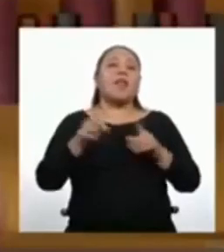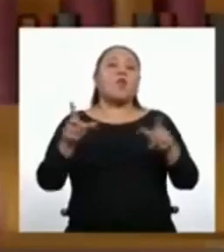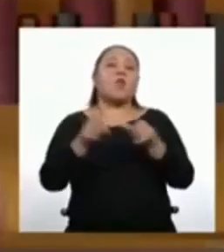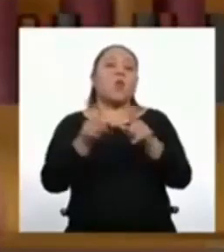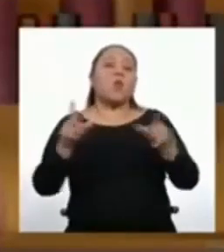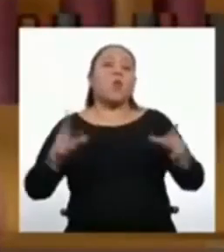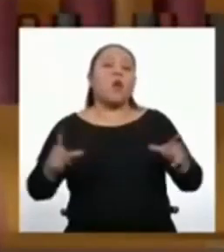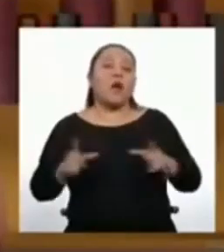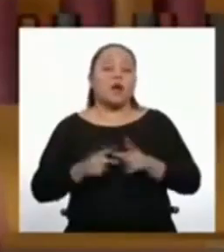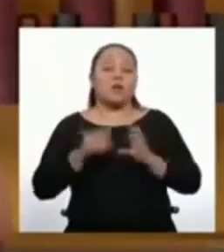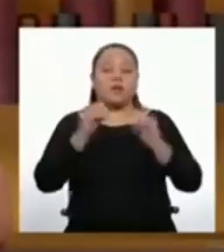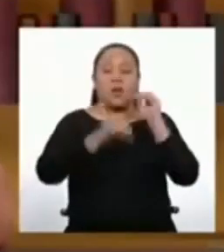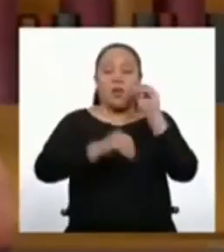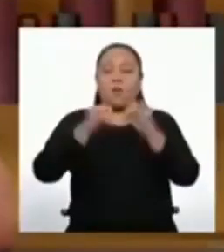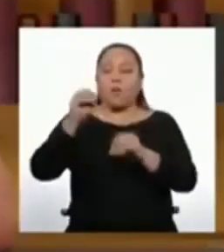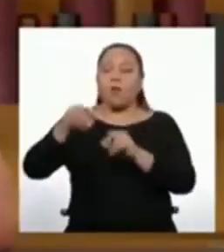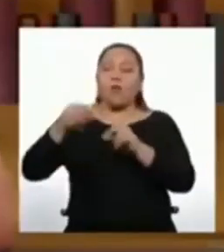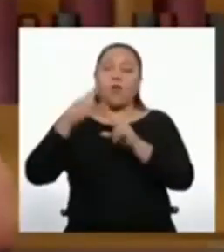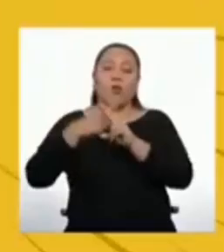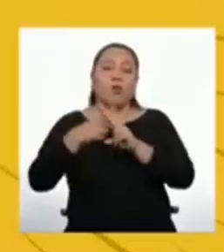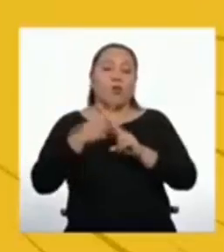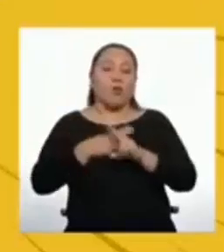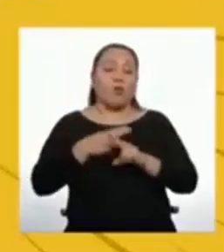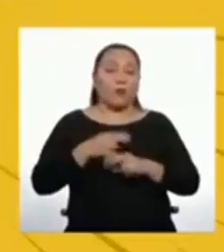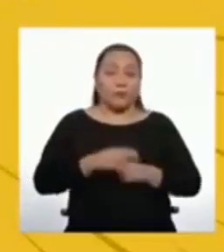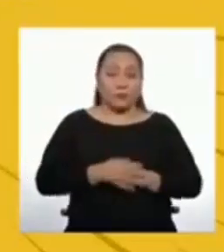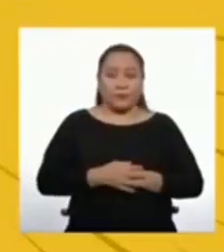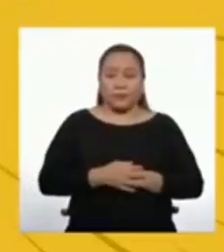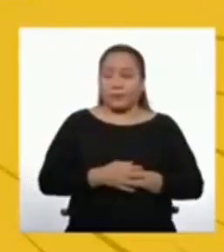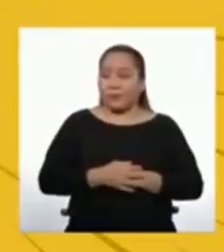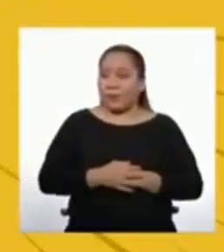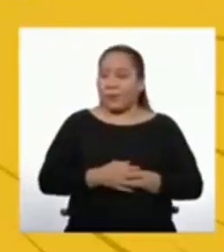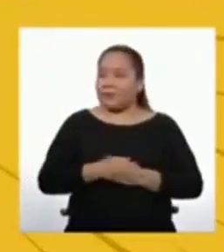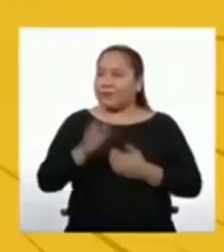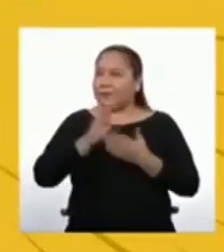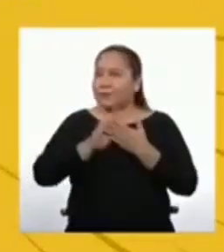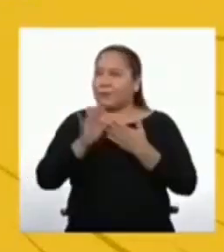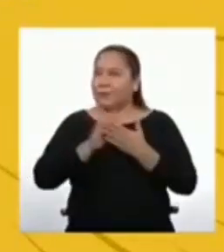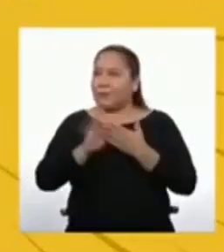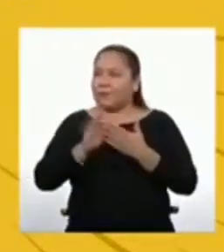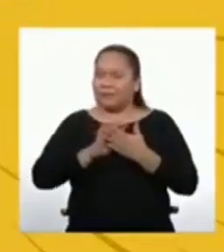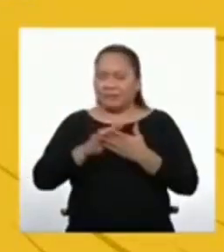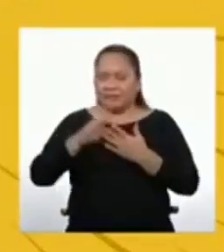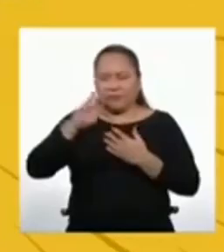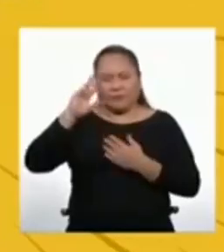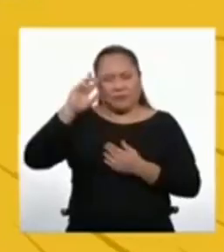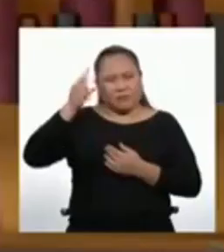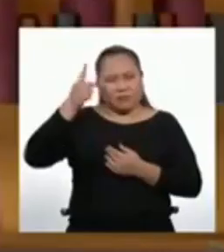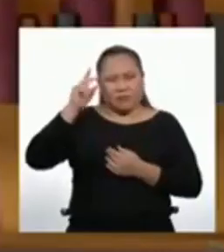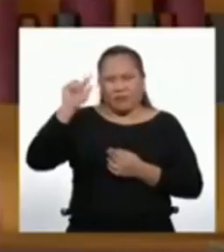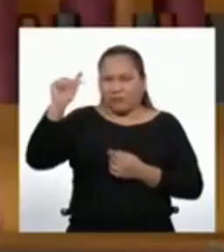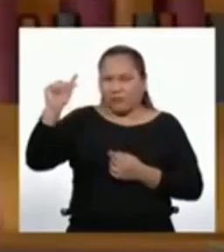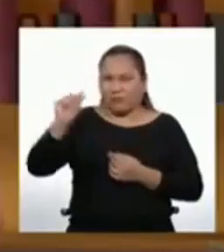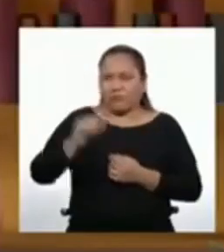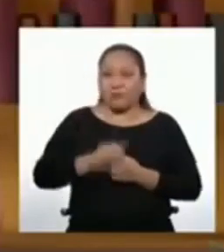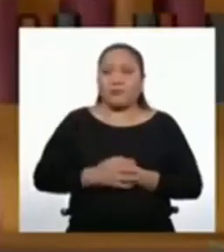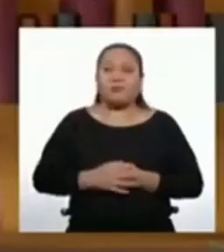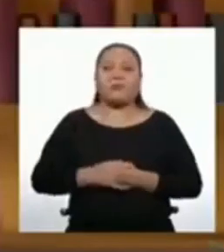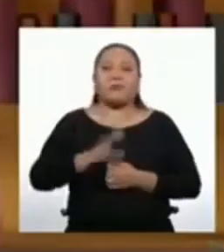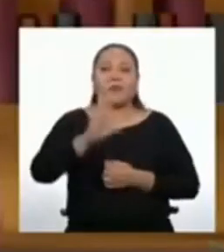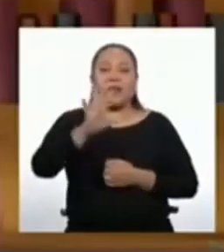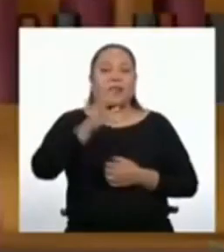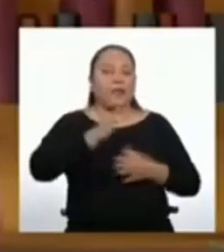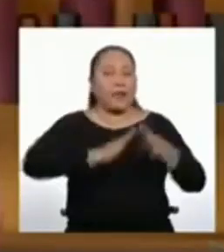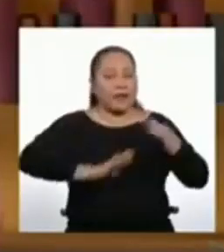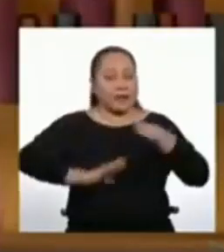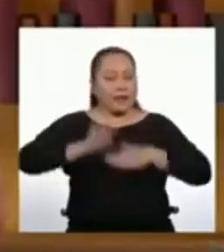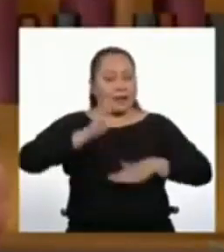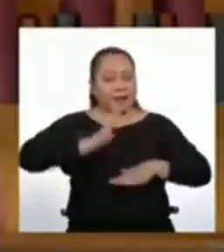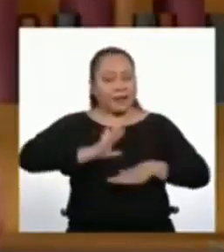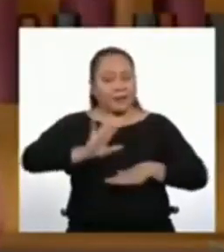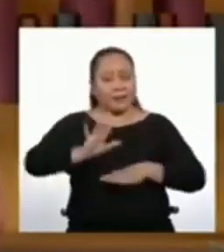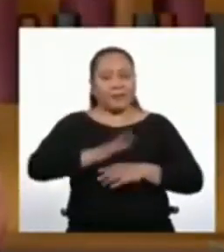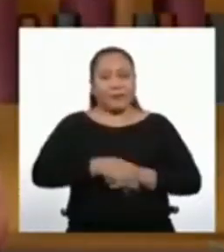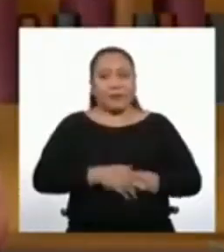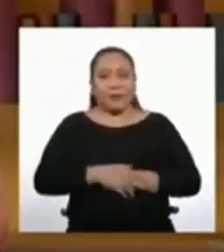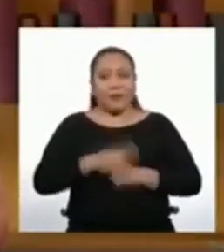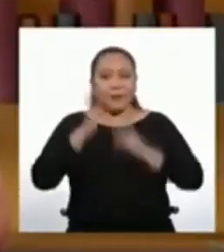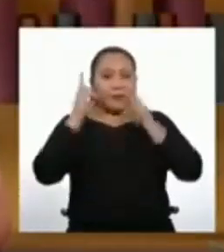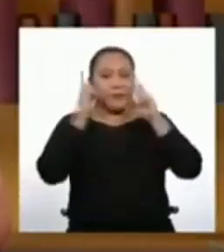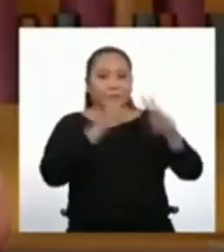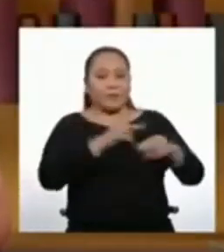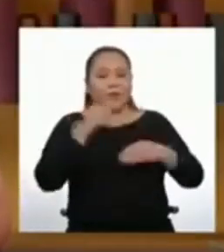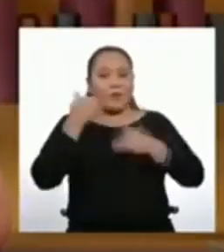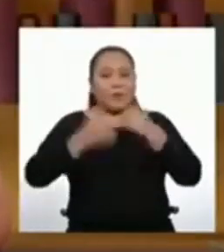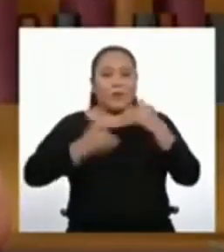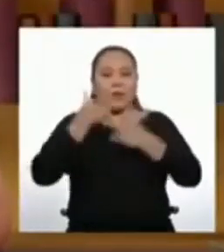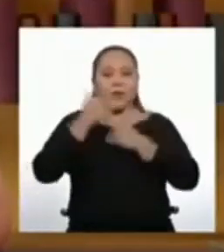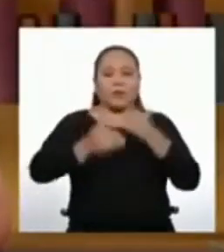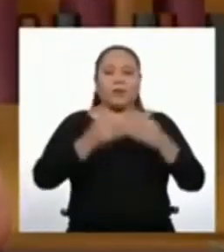ubicación del número en la progresión. Perdona, profesor. Creo que me perdí un poquito. No desesperes, Yanira. Mira la